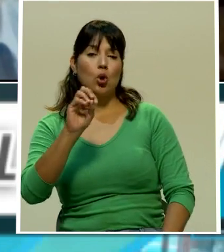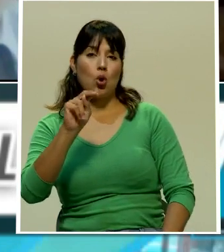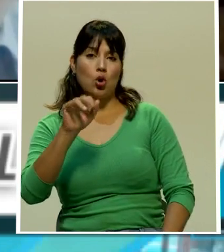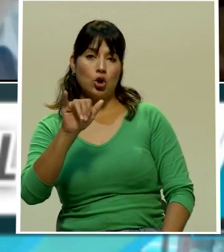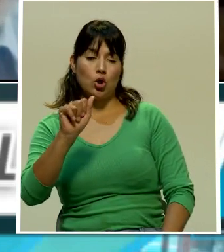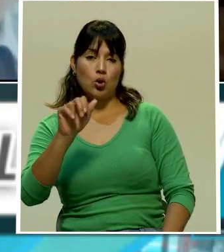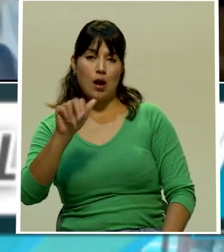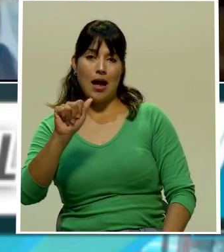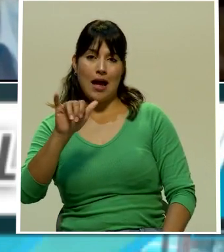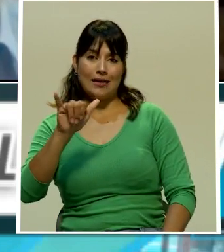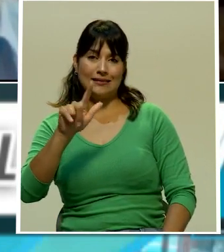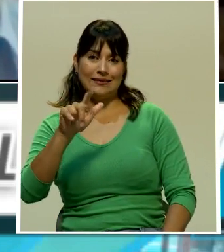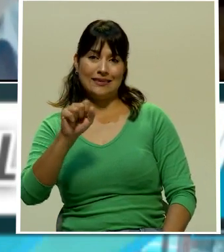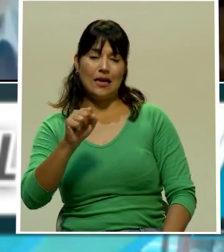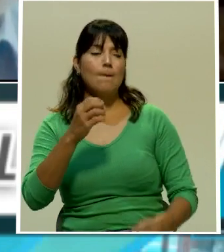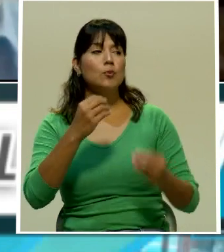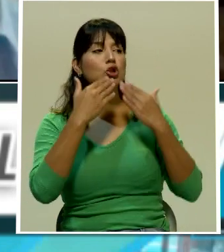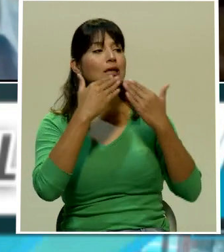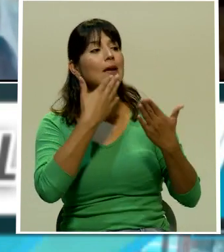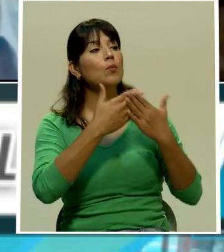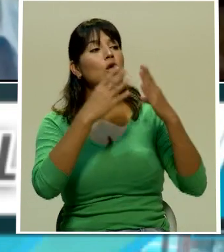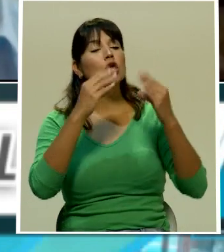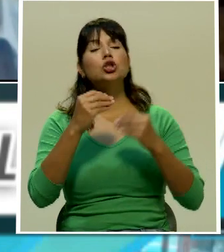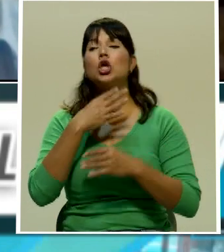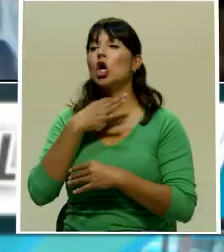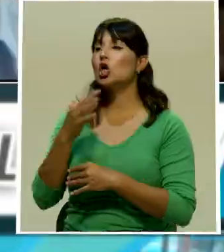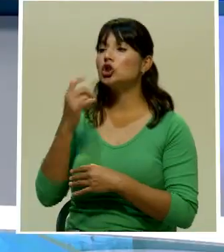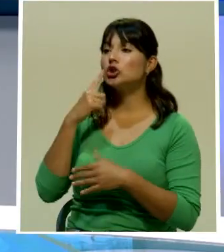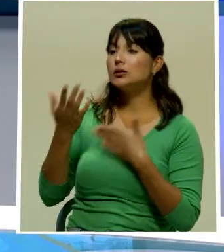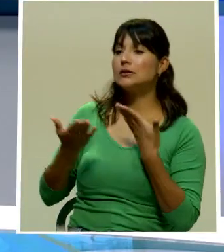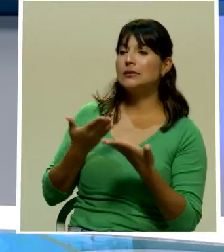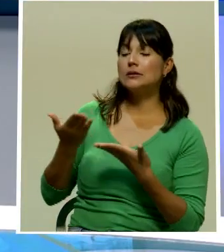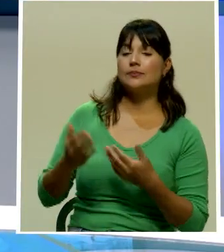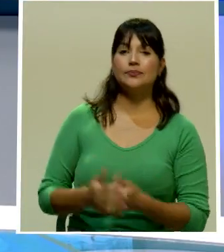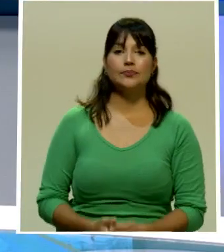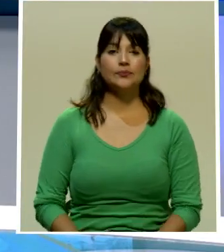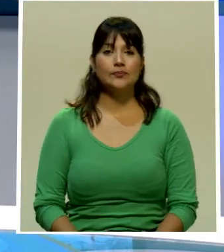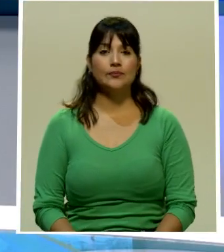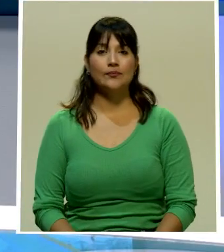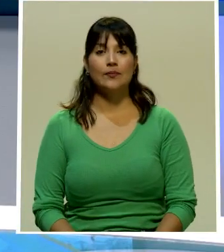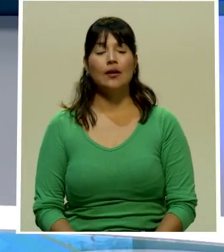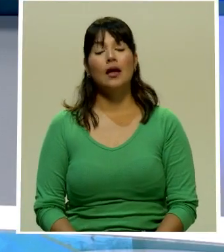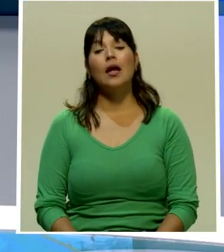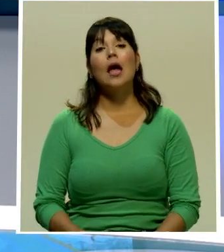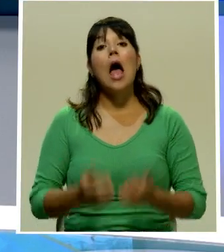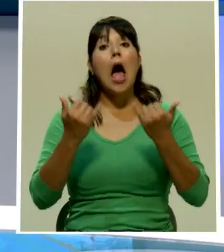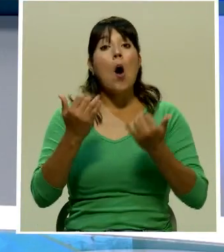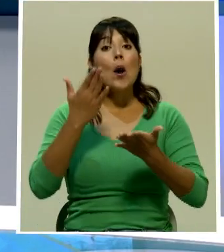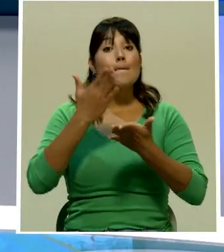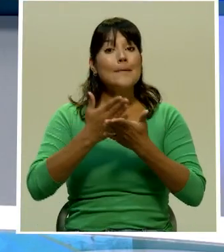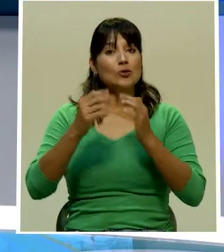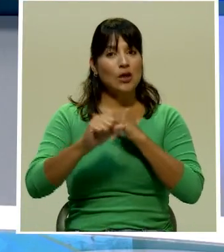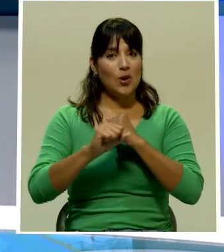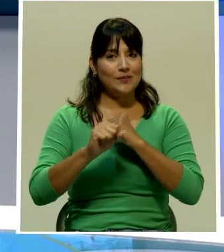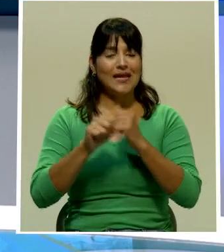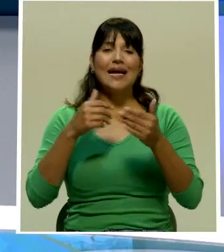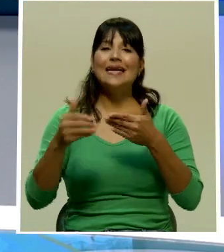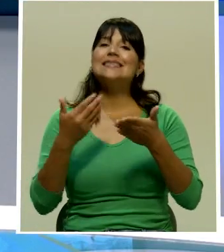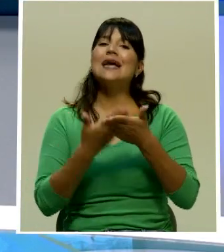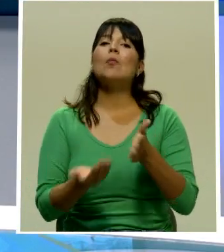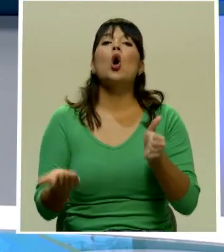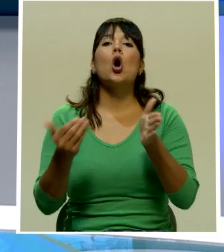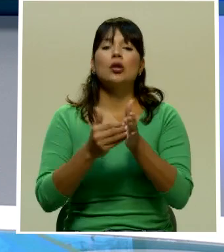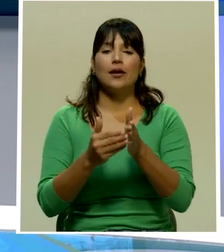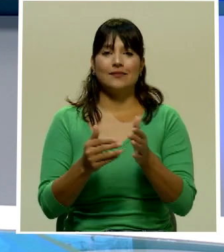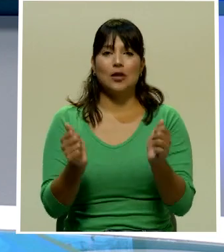buenas noches con mucho gusto a la orden nos vamos a una pausa comercial y enseguida